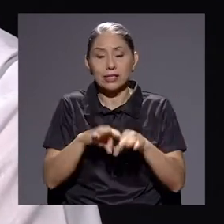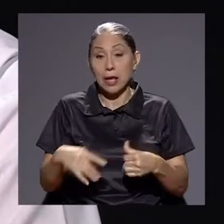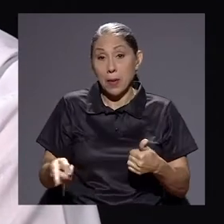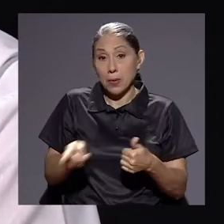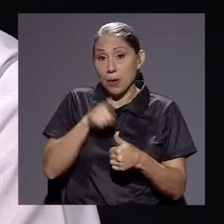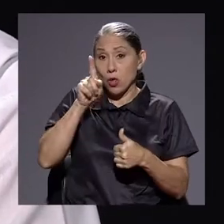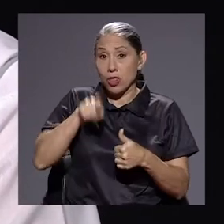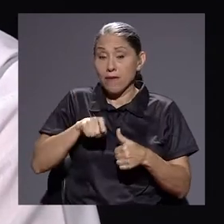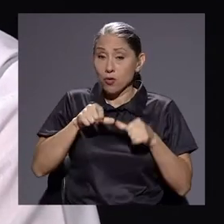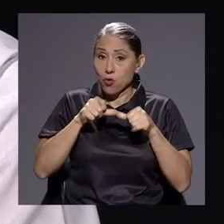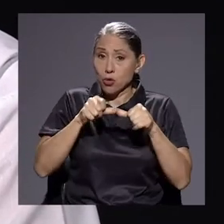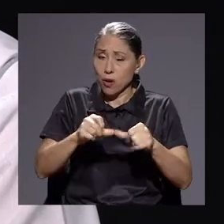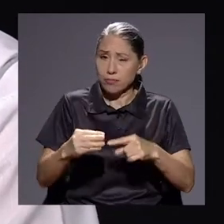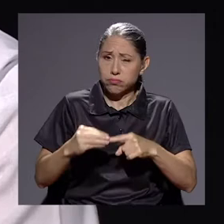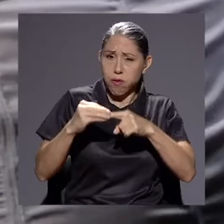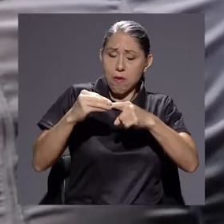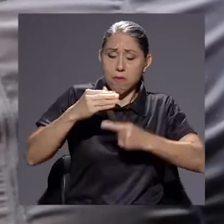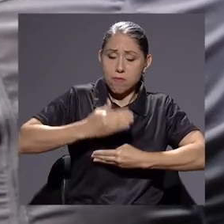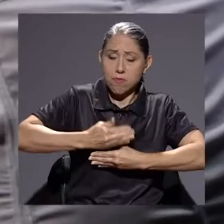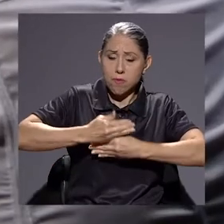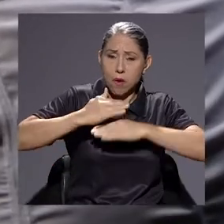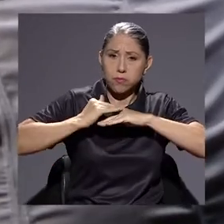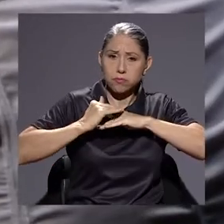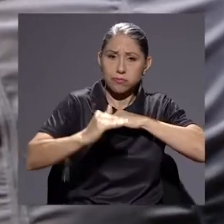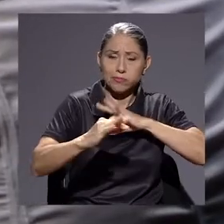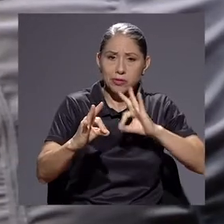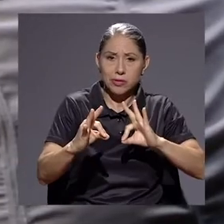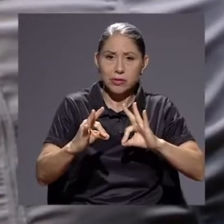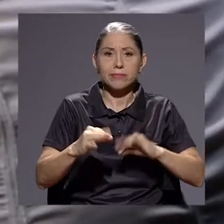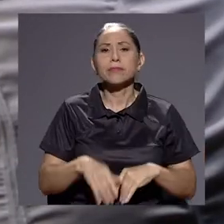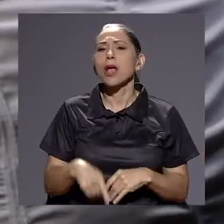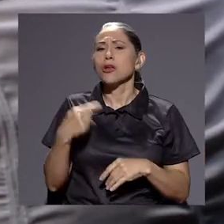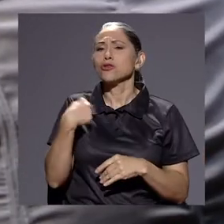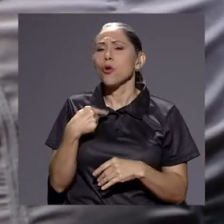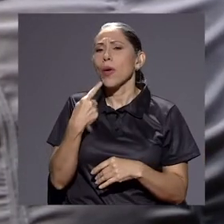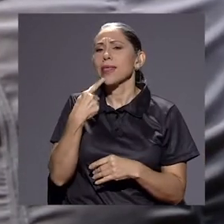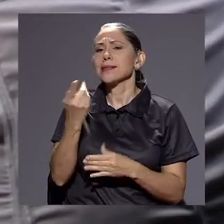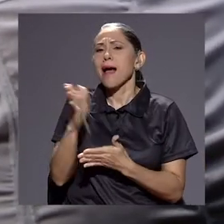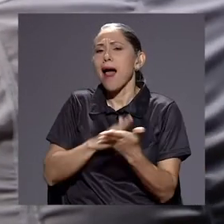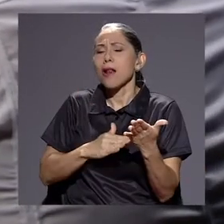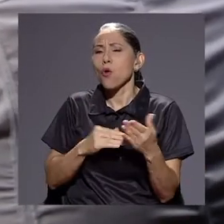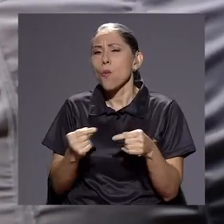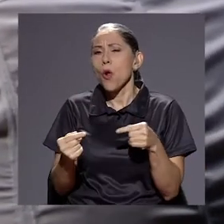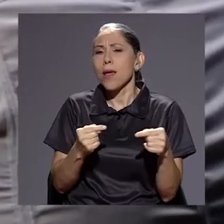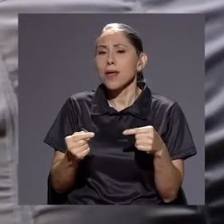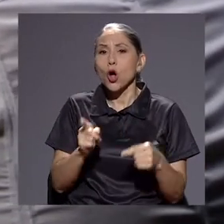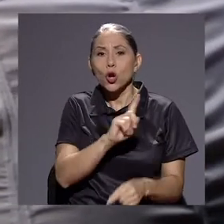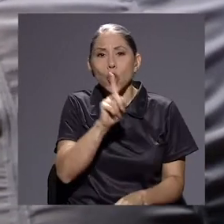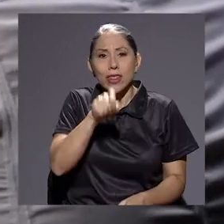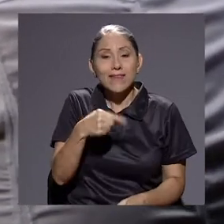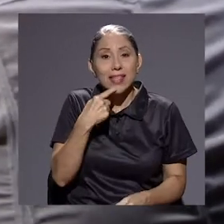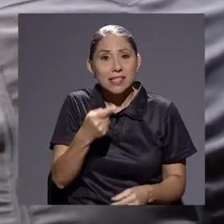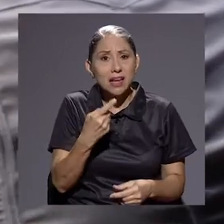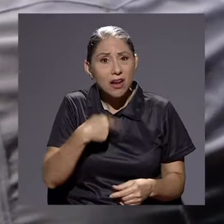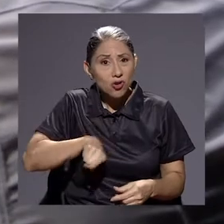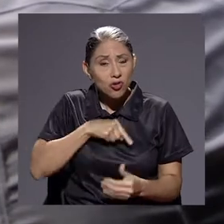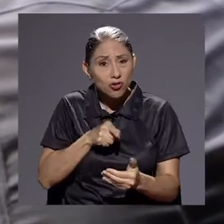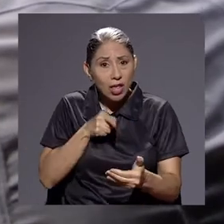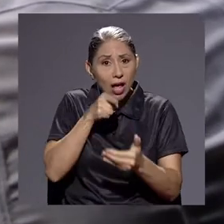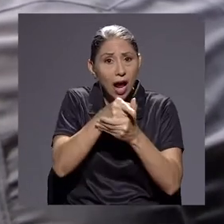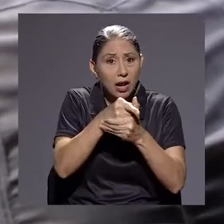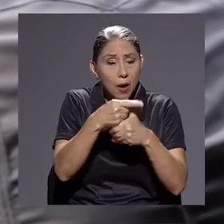mantener el tema de infraestructura como primordial. Y aquí permíteme hacer un comentario polémico. Aquí no hay que decir si vamos a atacar pobreza